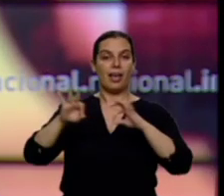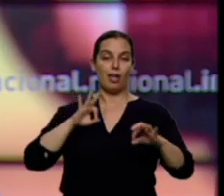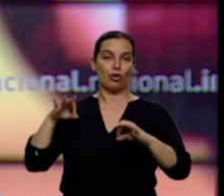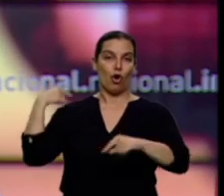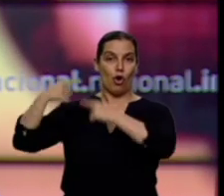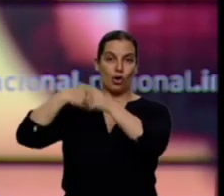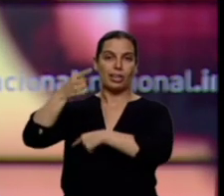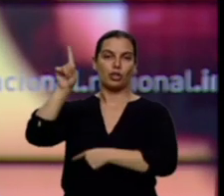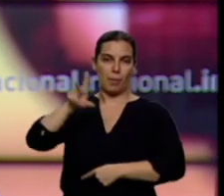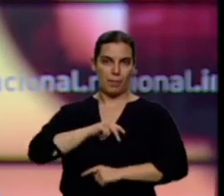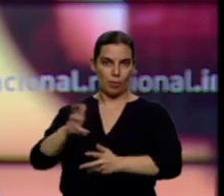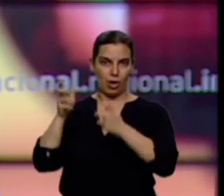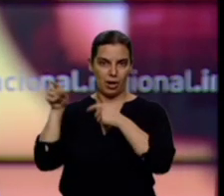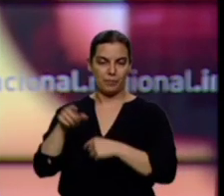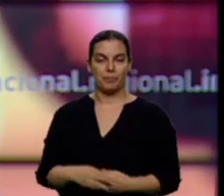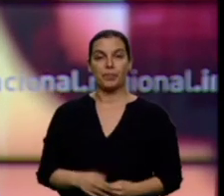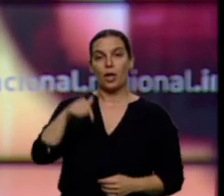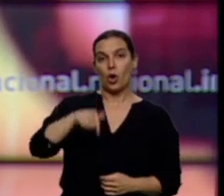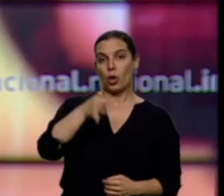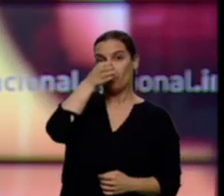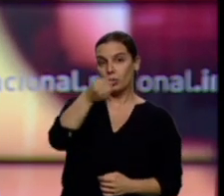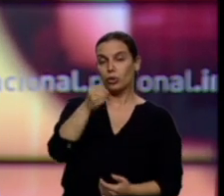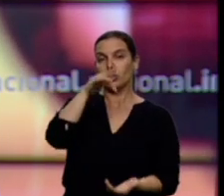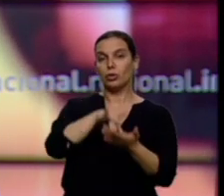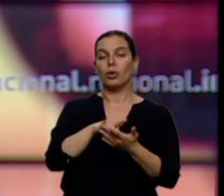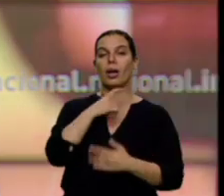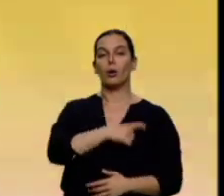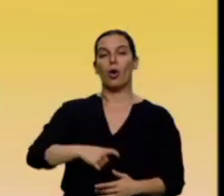El PSOE celebra hoy Comité Autonómico Extraordinario.